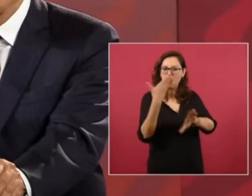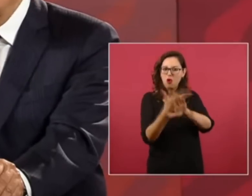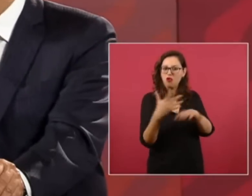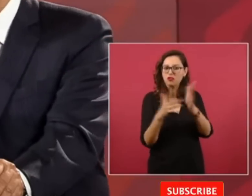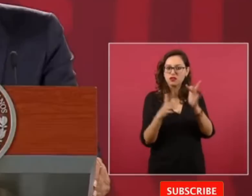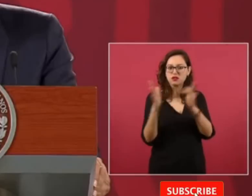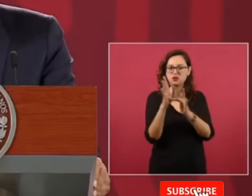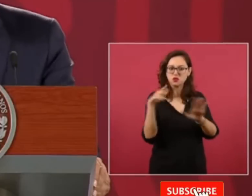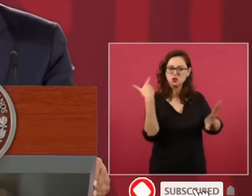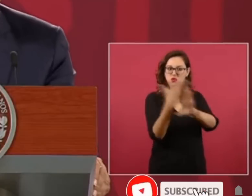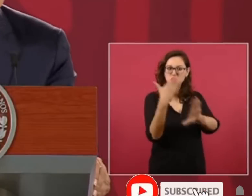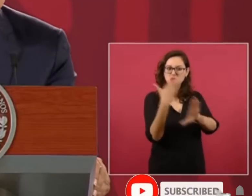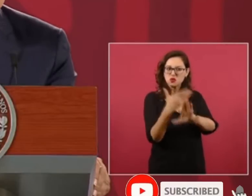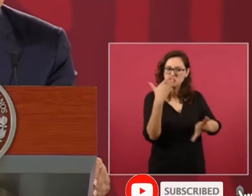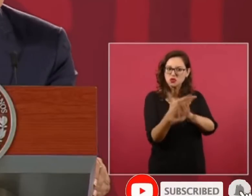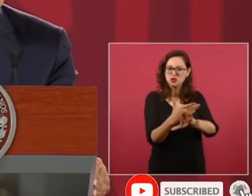y lo crucificaron.